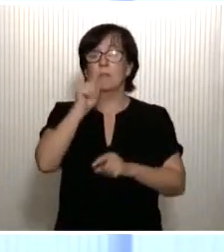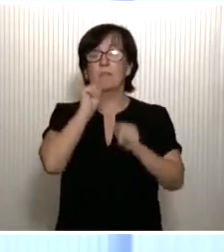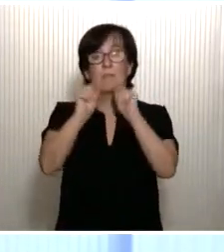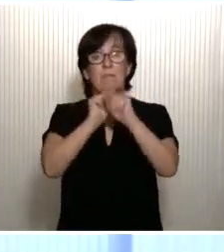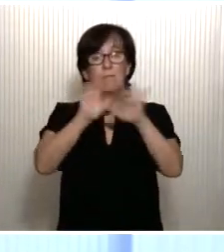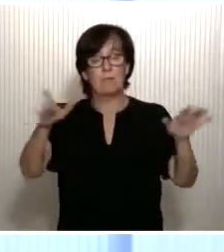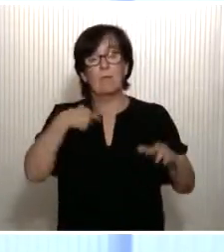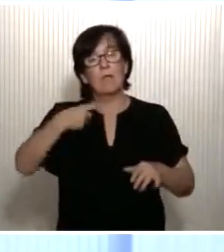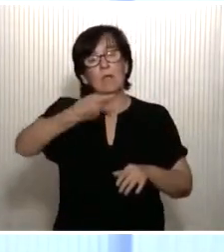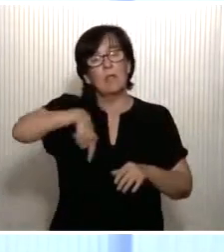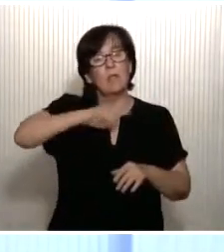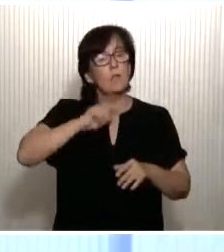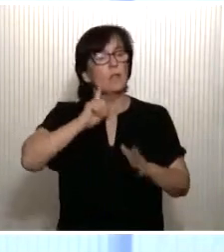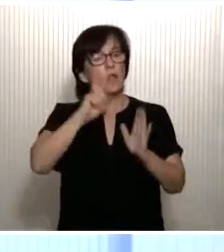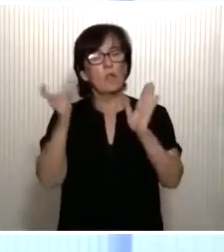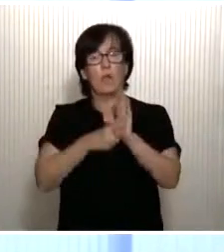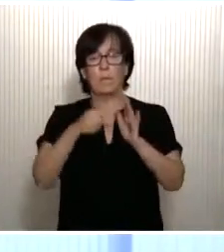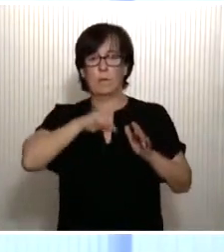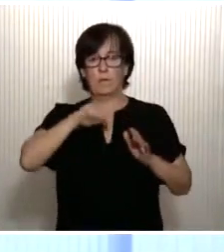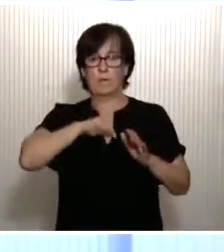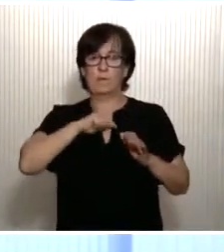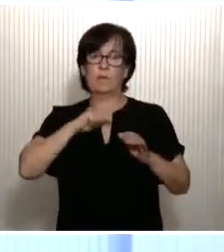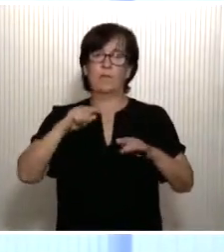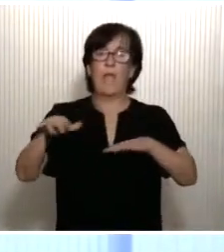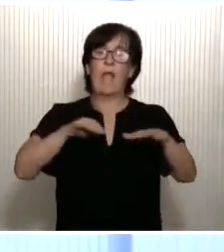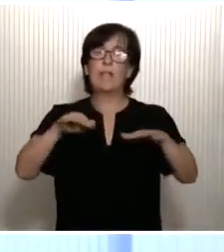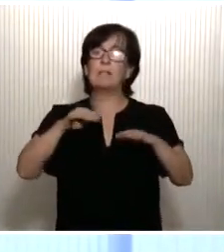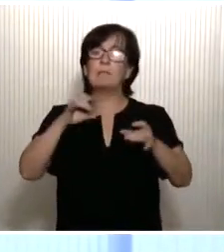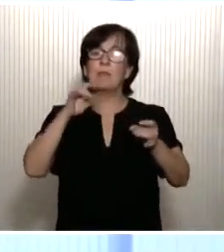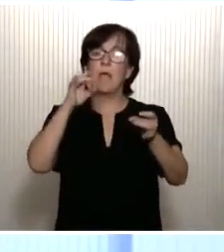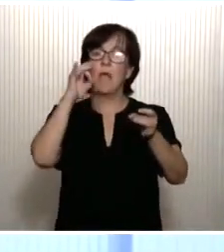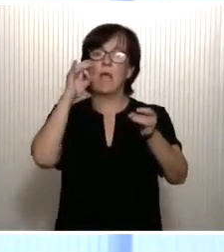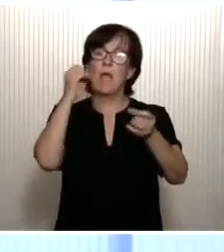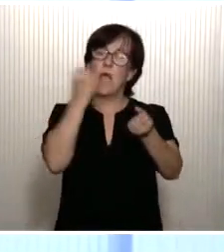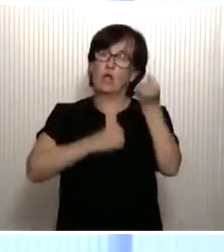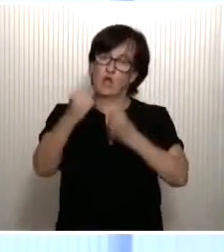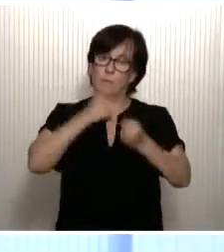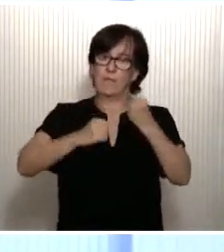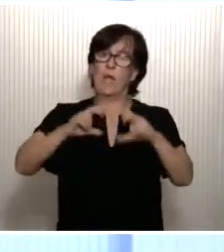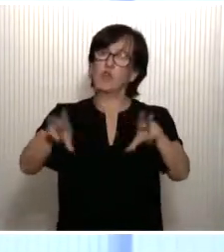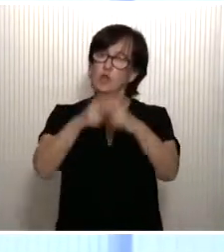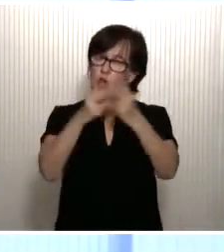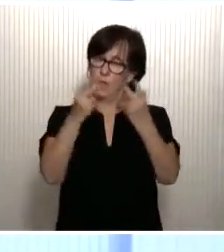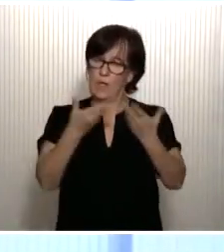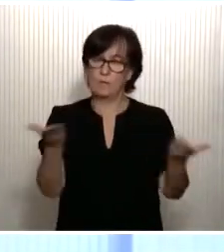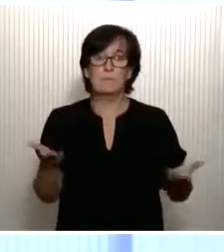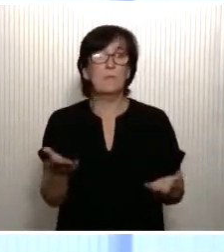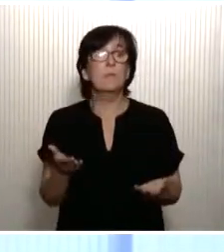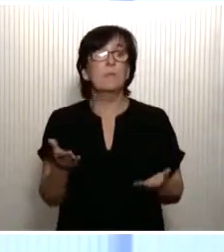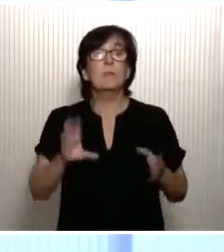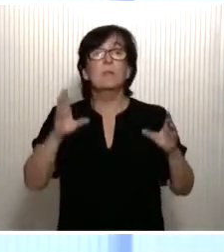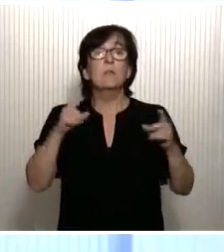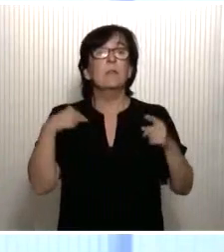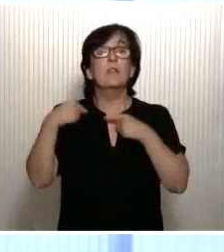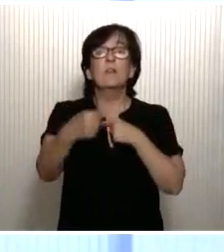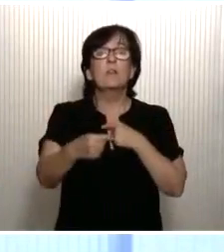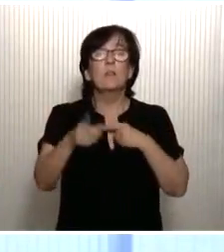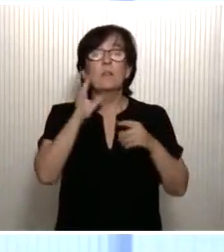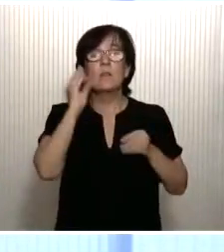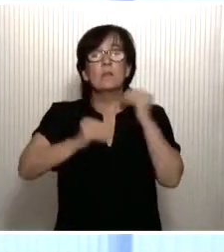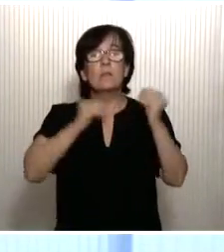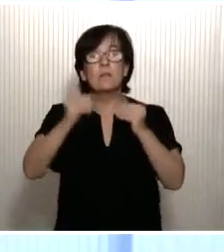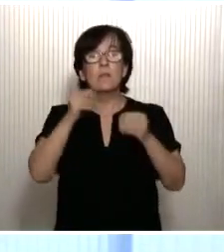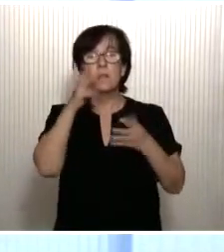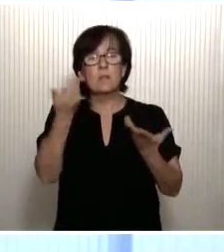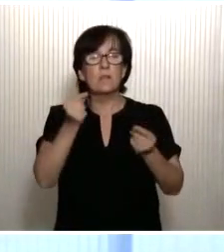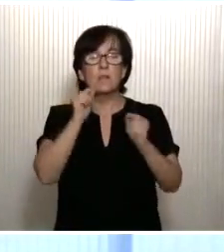recobremos, en consecuencia, plenamente nuestra actividad económica y social. En consecuencia, ningún traspiés va